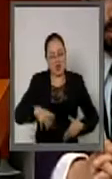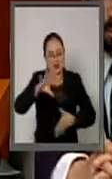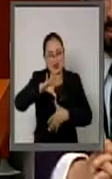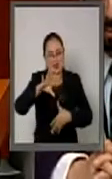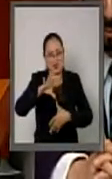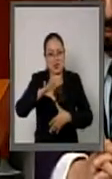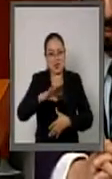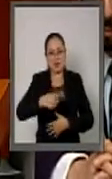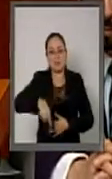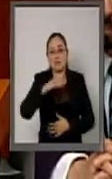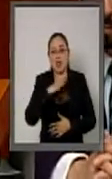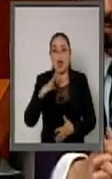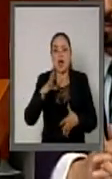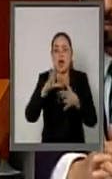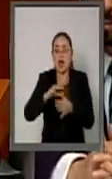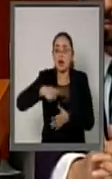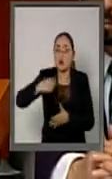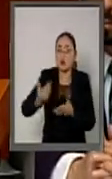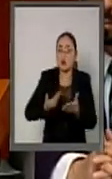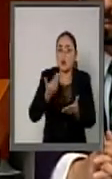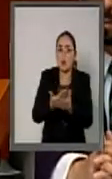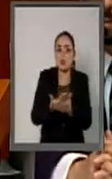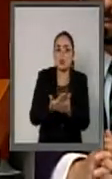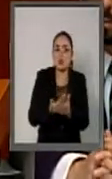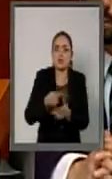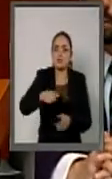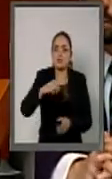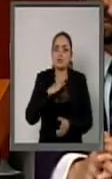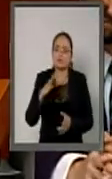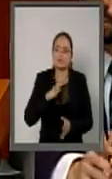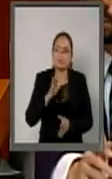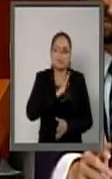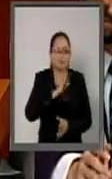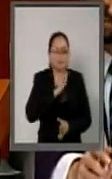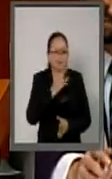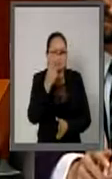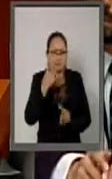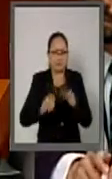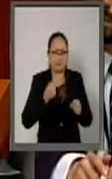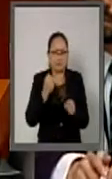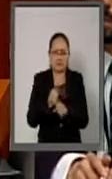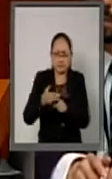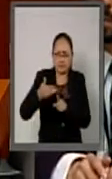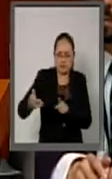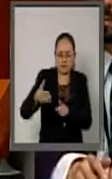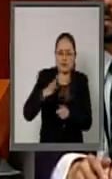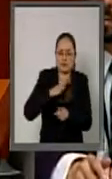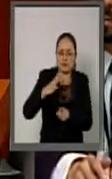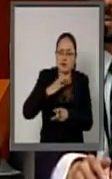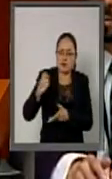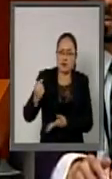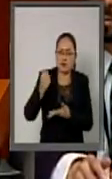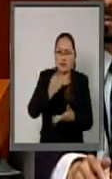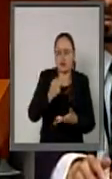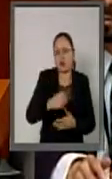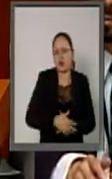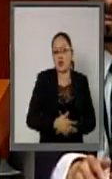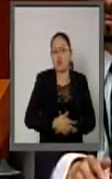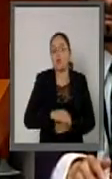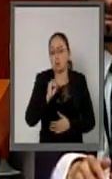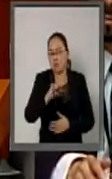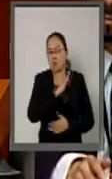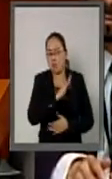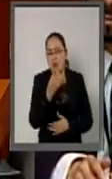en esta Asamblea General el que se duplique en un plazo de tres años el presupuesto, lo cual se logró,